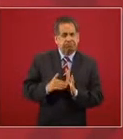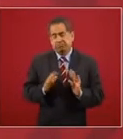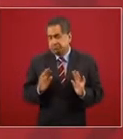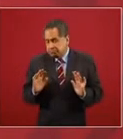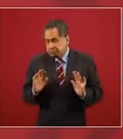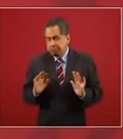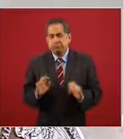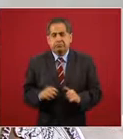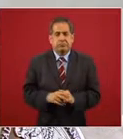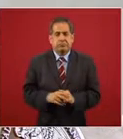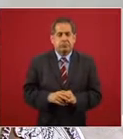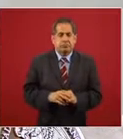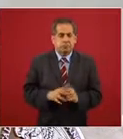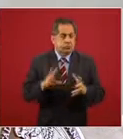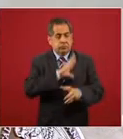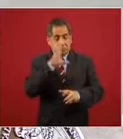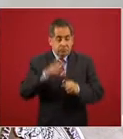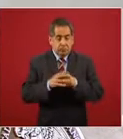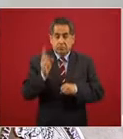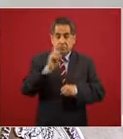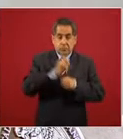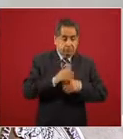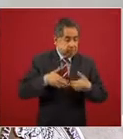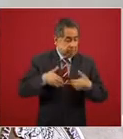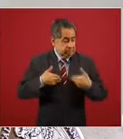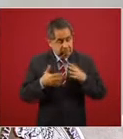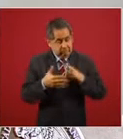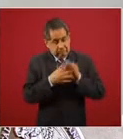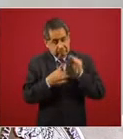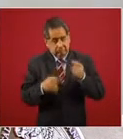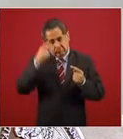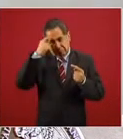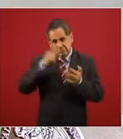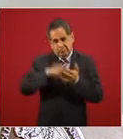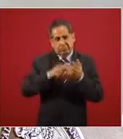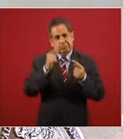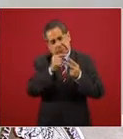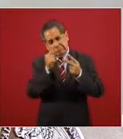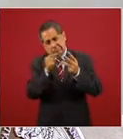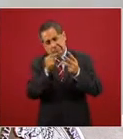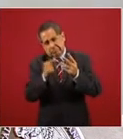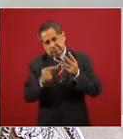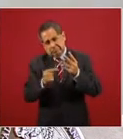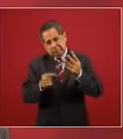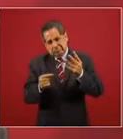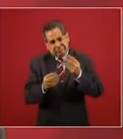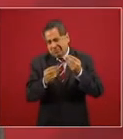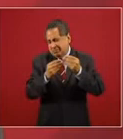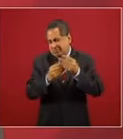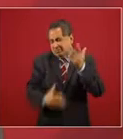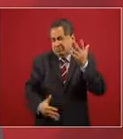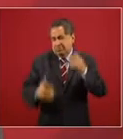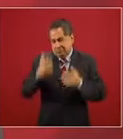tratara todo deben haber más cosas muchas más